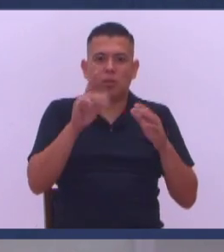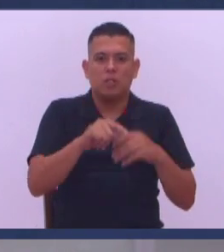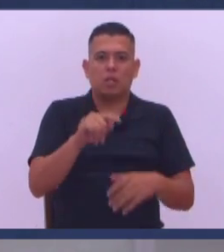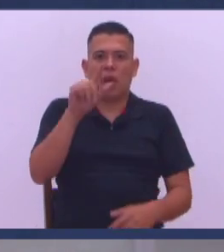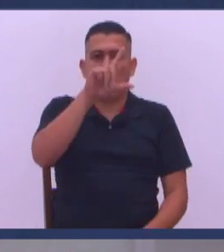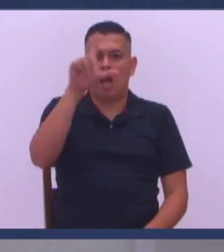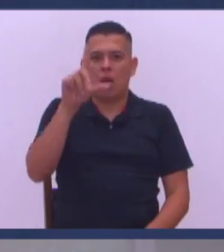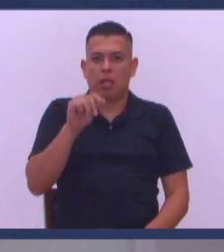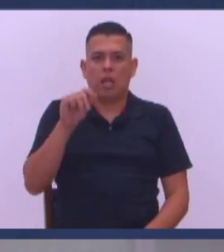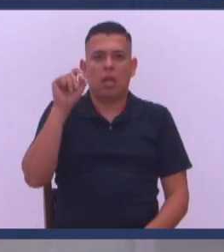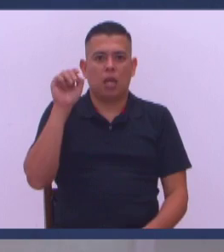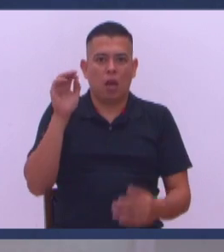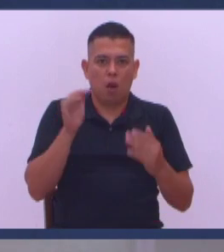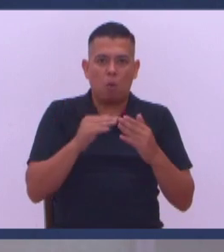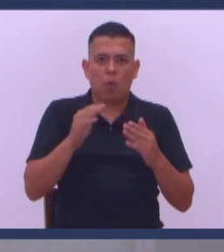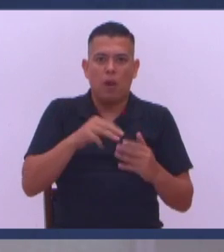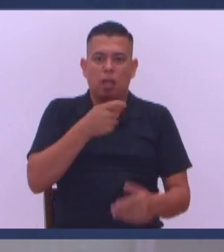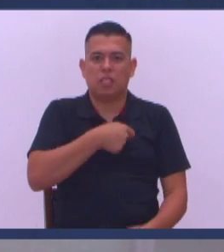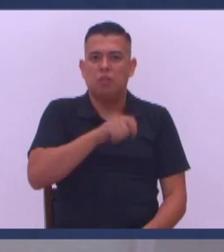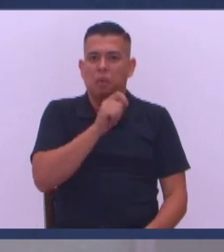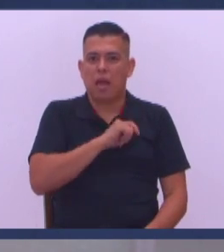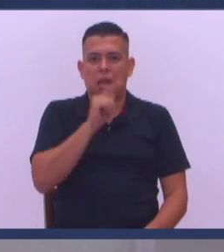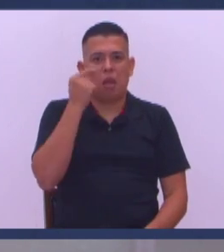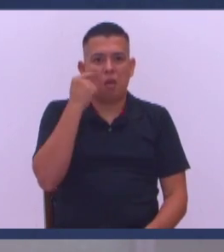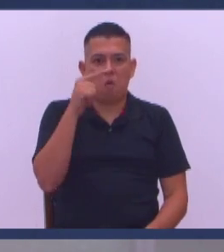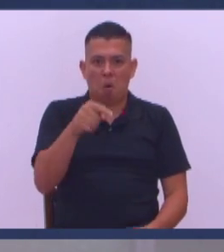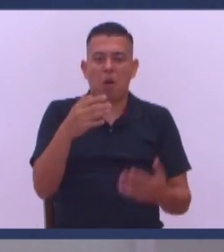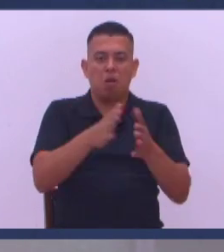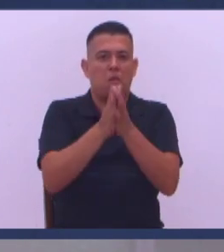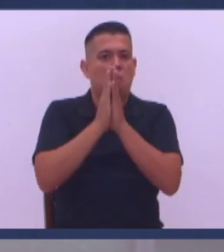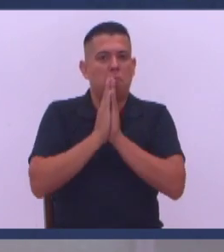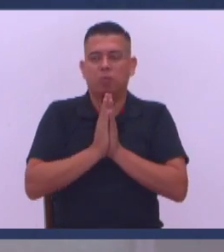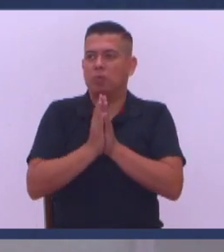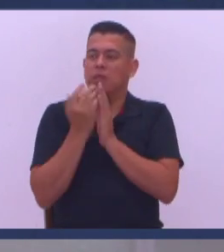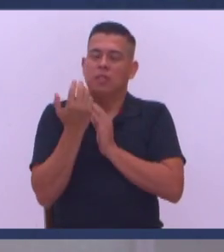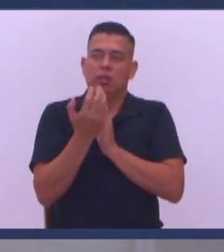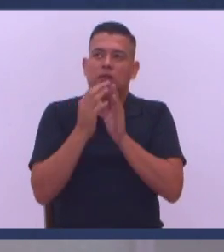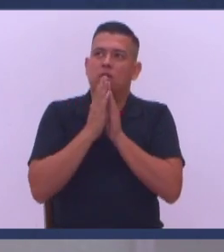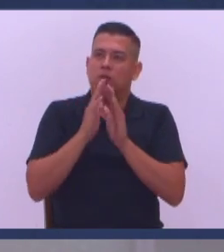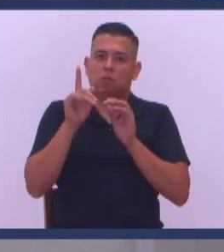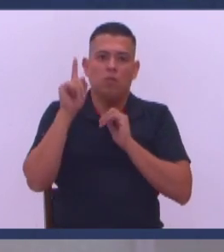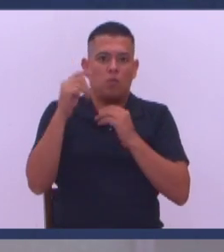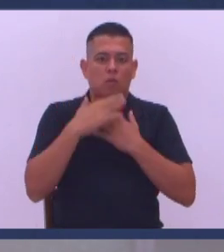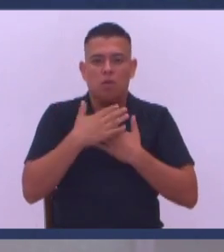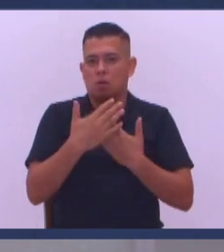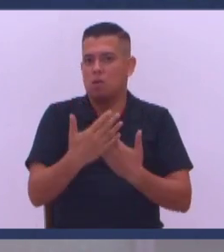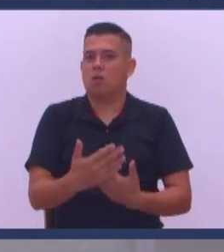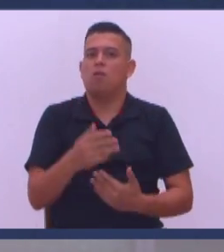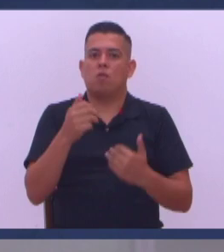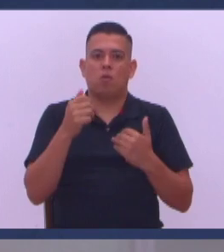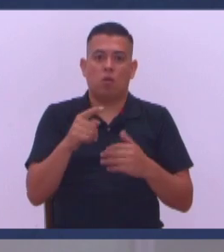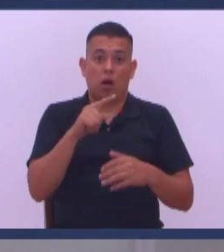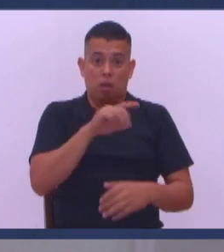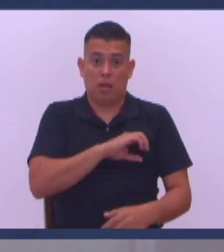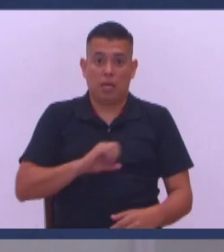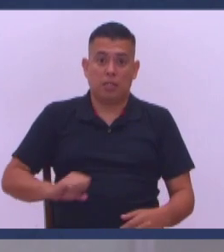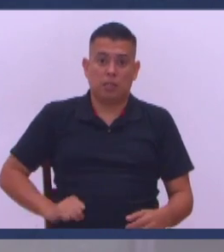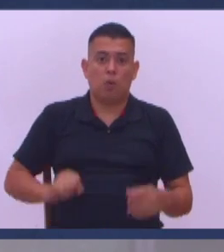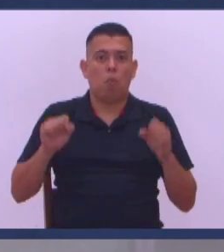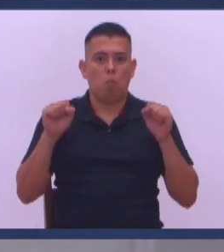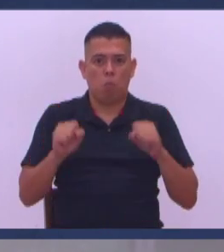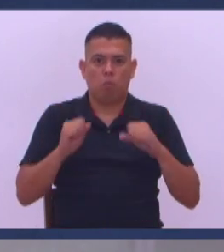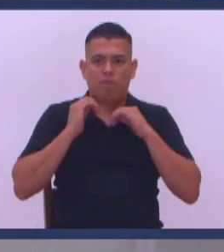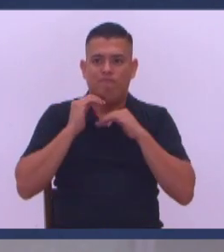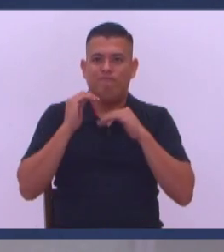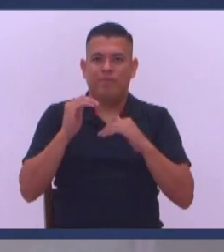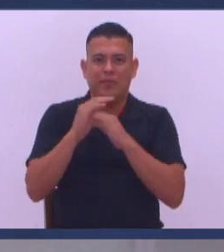Italia Ha llegado también allá a España Y pues estamos orando y clamando al Señor que tenga misericordia del Salvador Y que